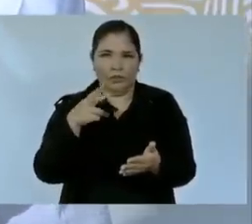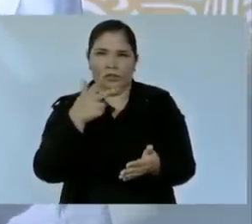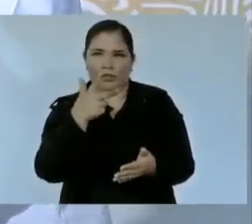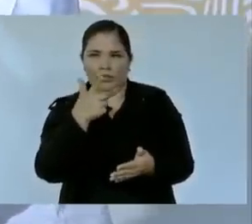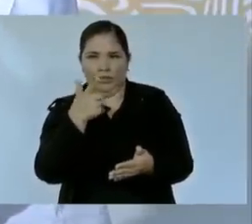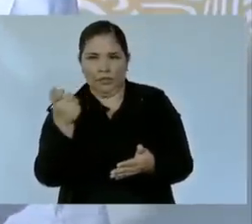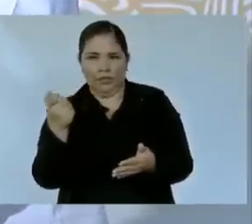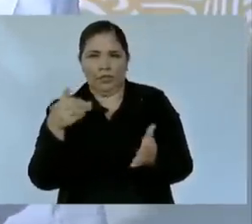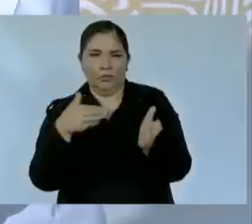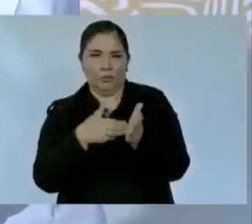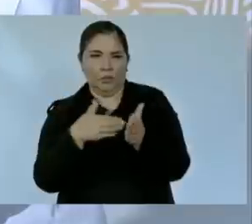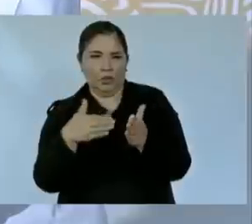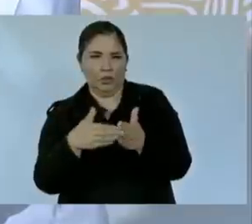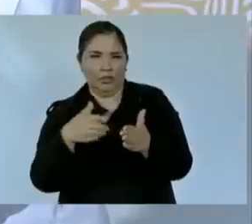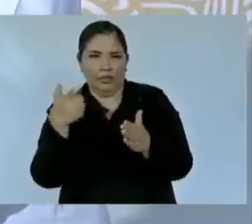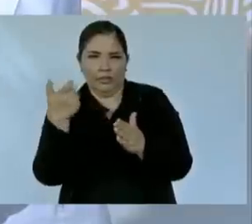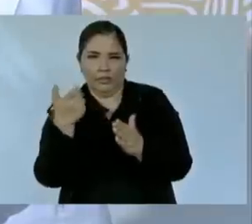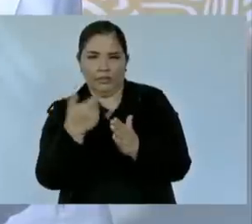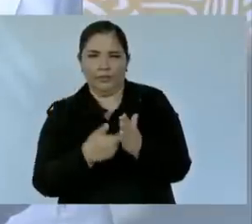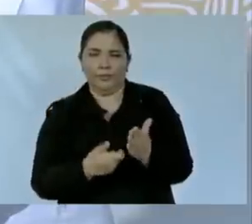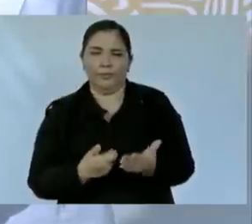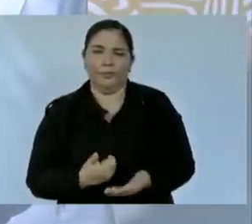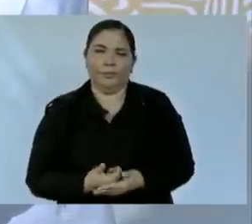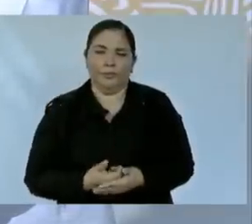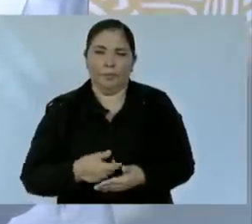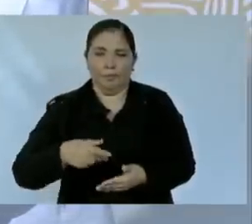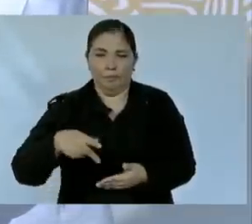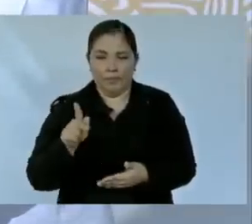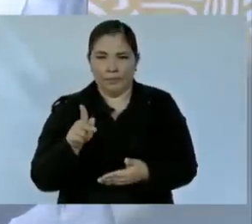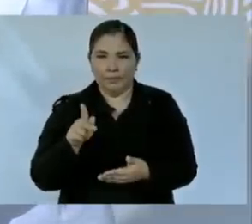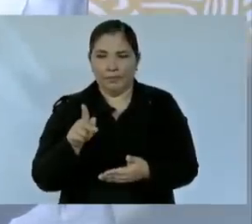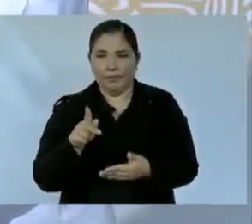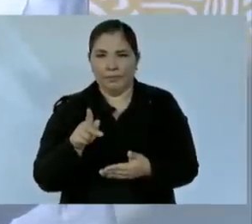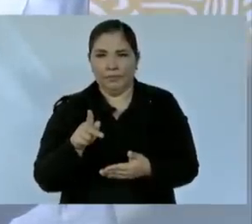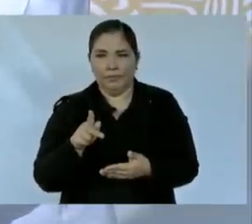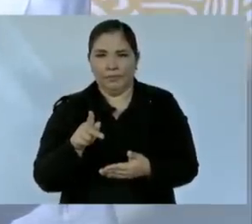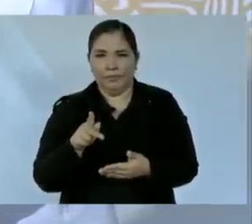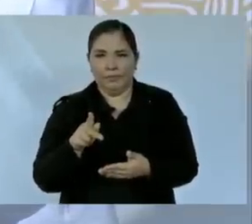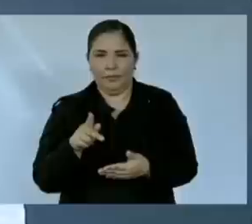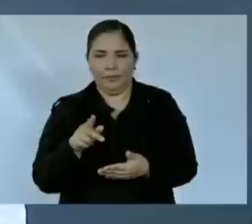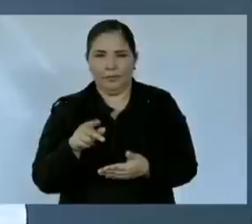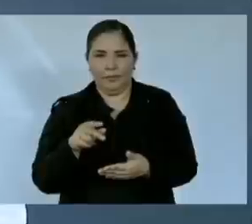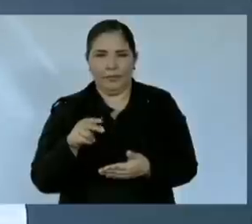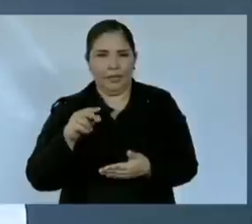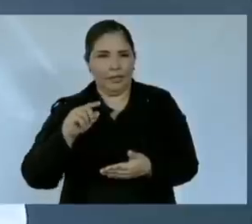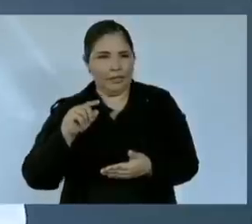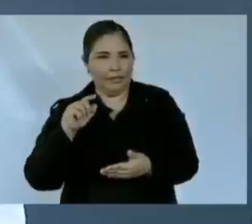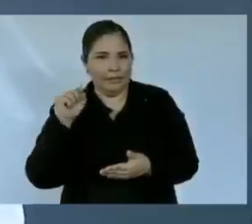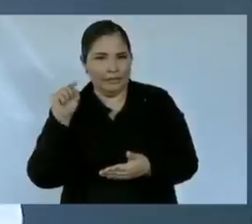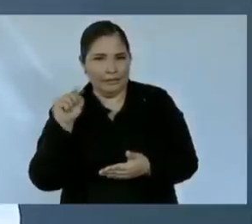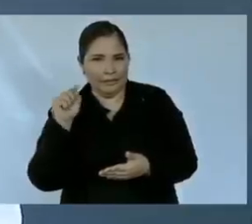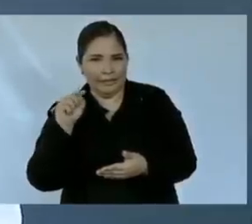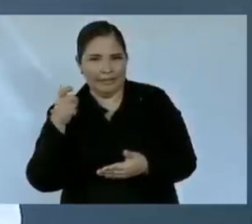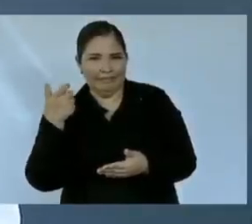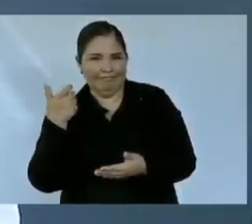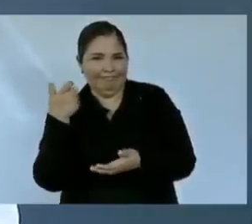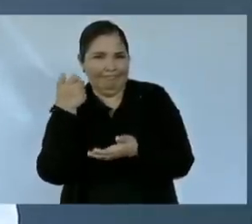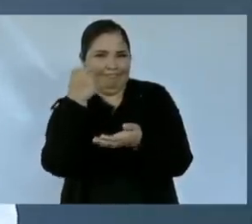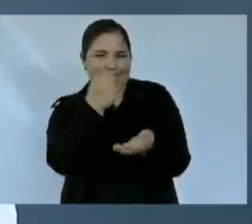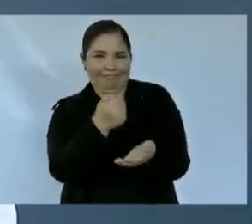millones de pesos. pero es una inversión con